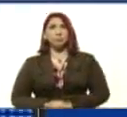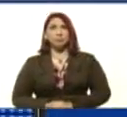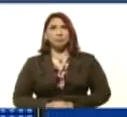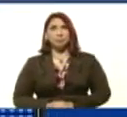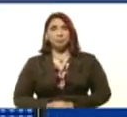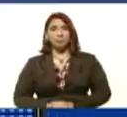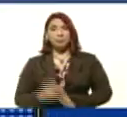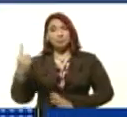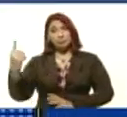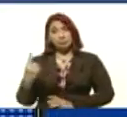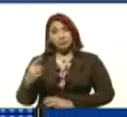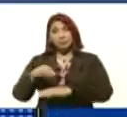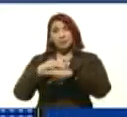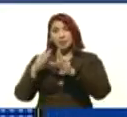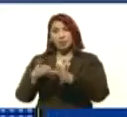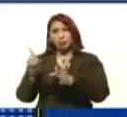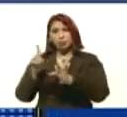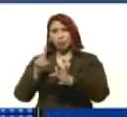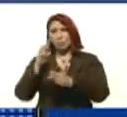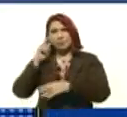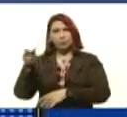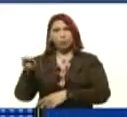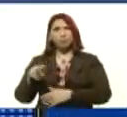Está llegando Castro Soteldo, no lo había visto.